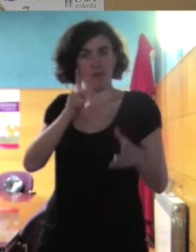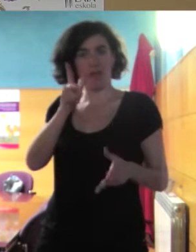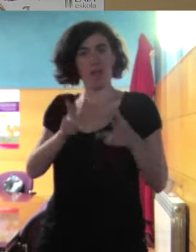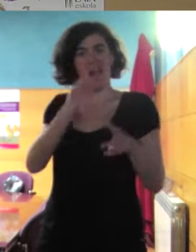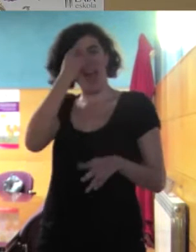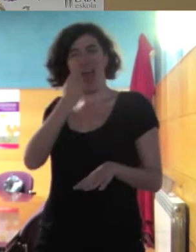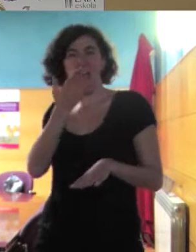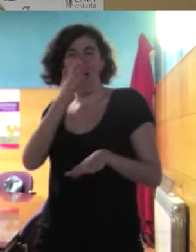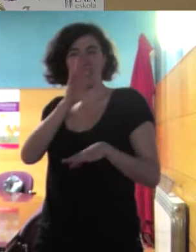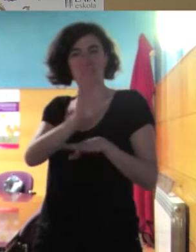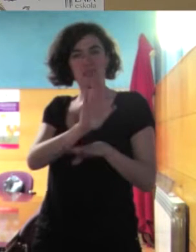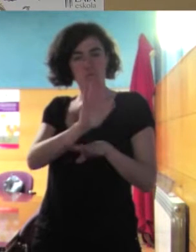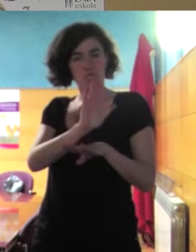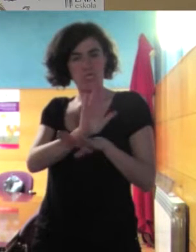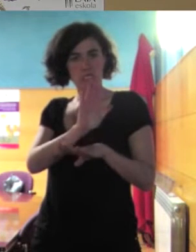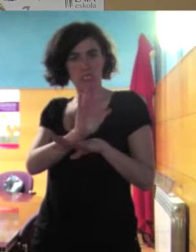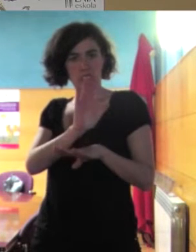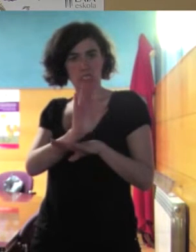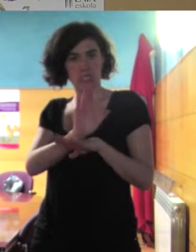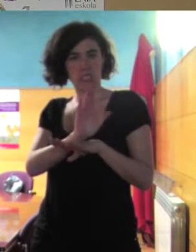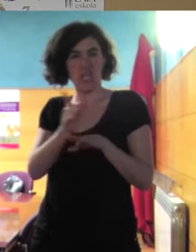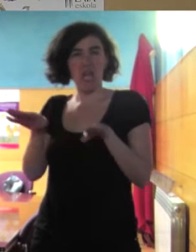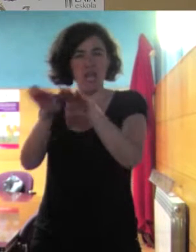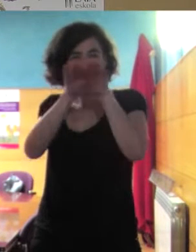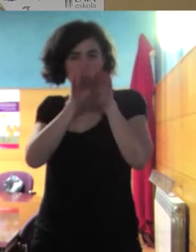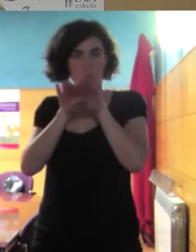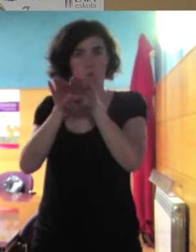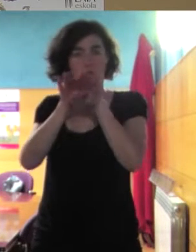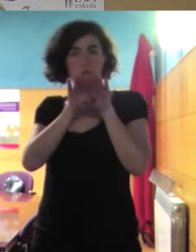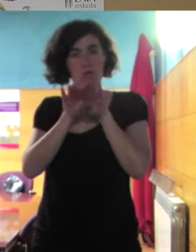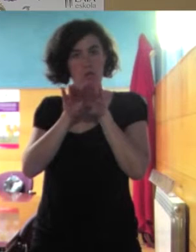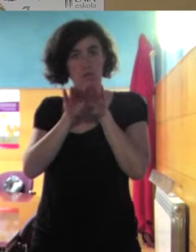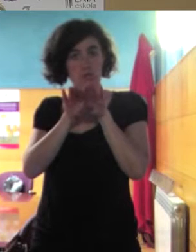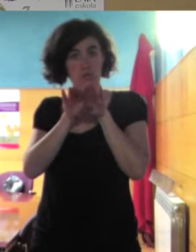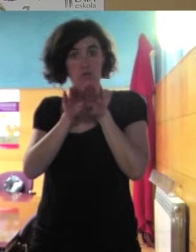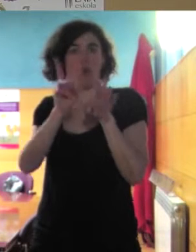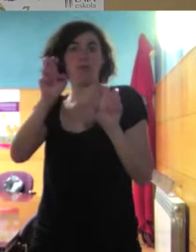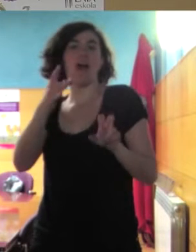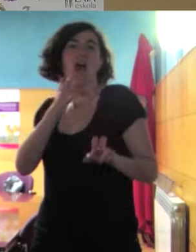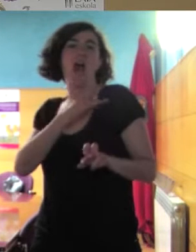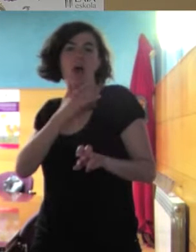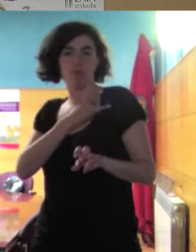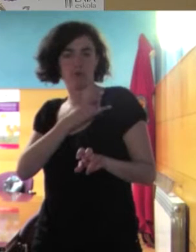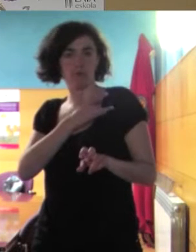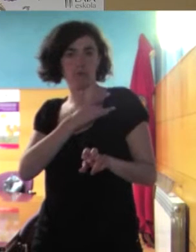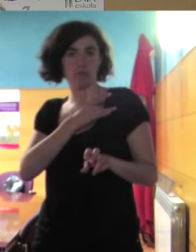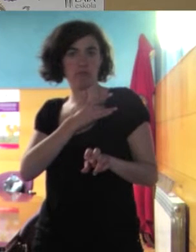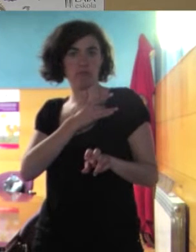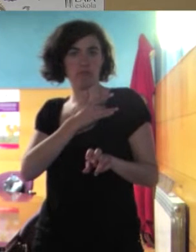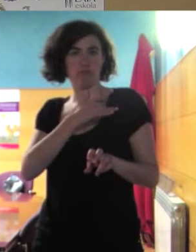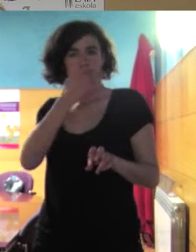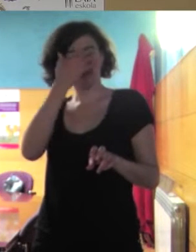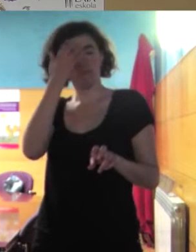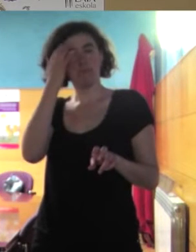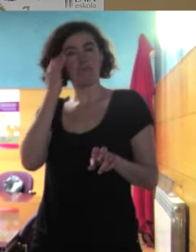actitudes hacia la igualdad y hacia el amor por ejemplo las ideas sobre el amor nos